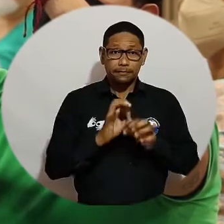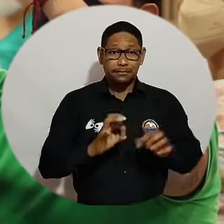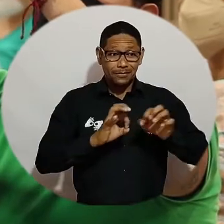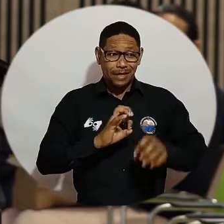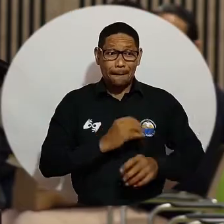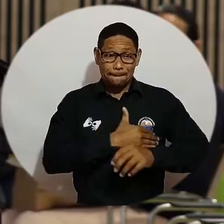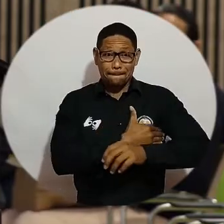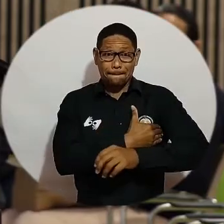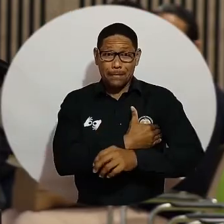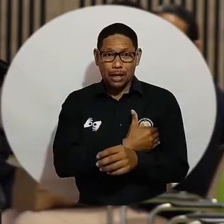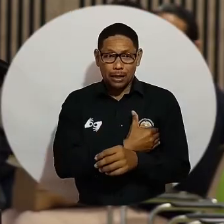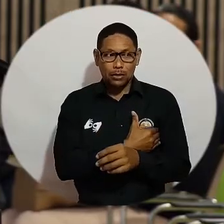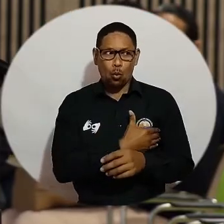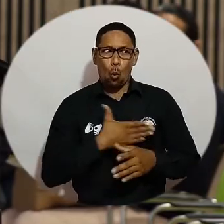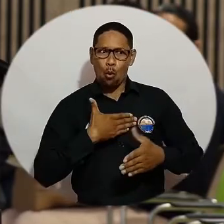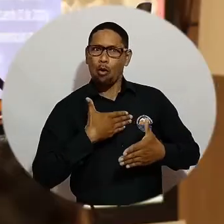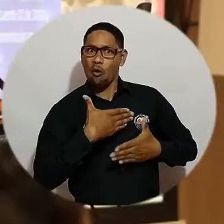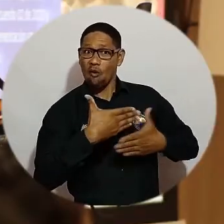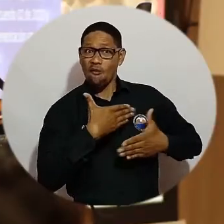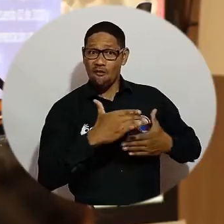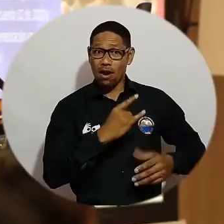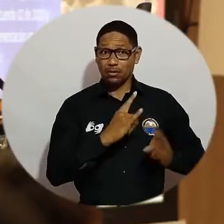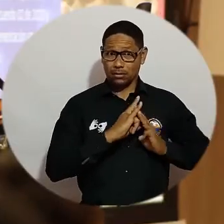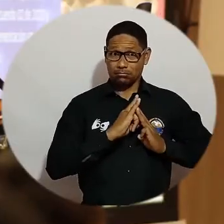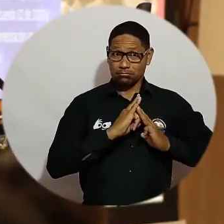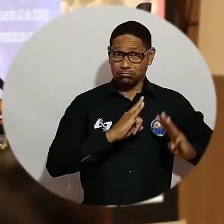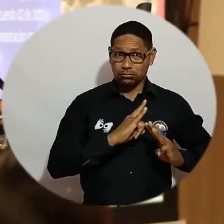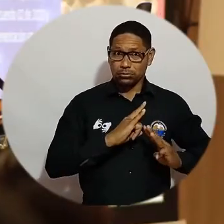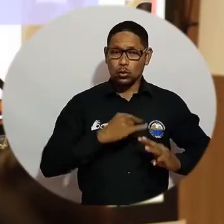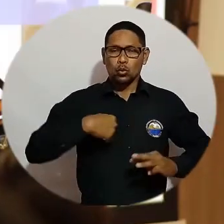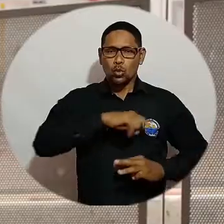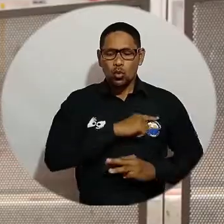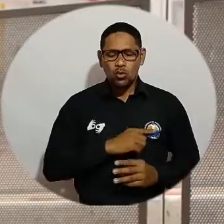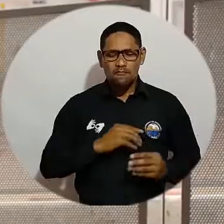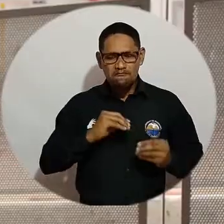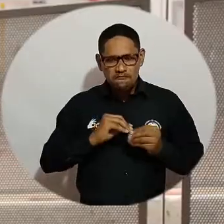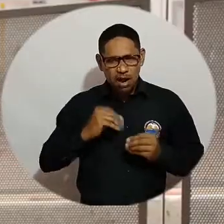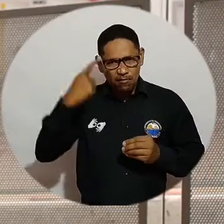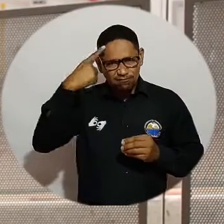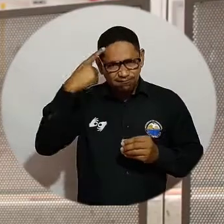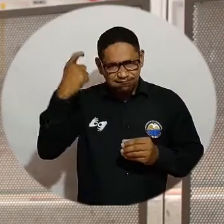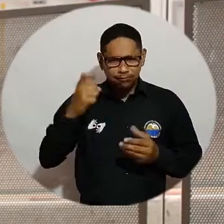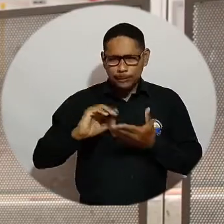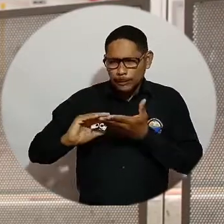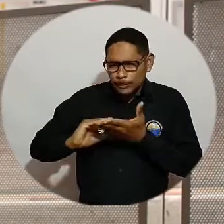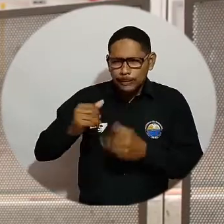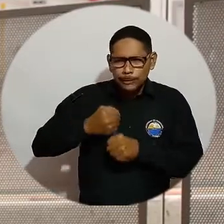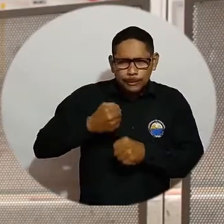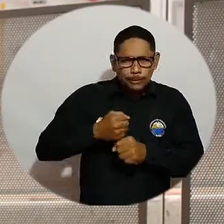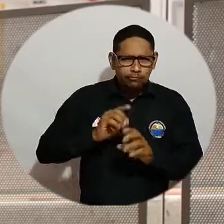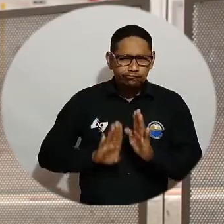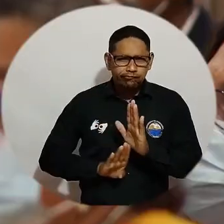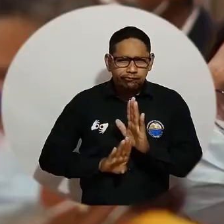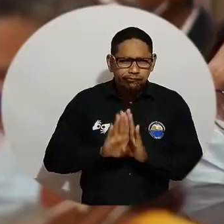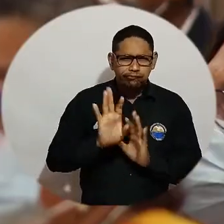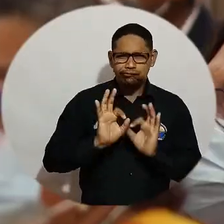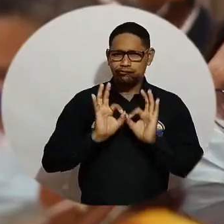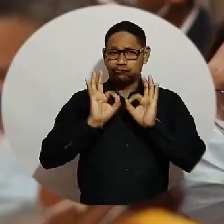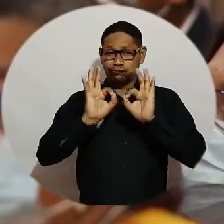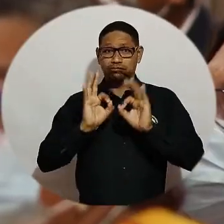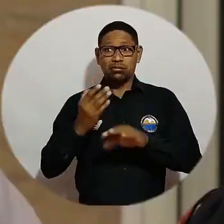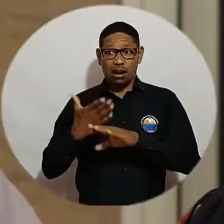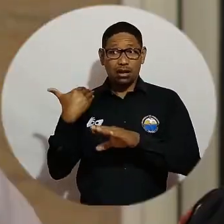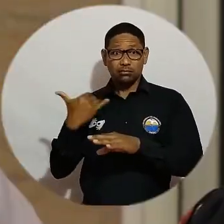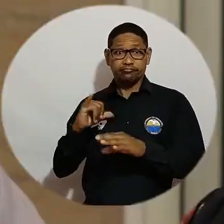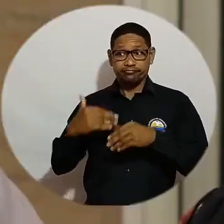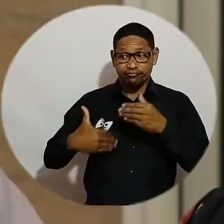confianza que el Ministerio deposita en nuestra institución nos genera un reto de seguir trabajando, de seguir reflexionando sobre lo que ya hace